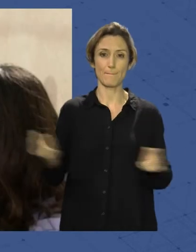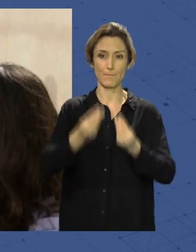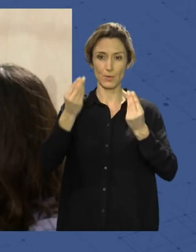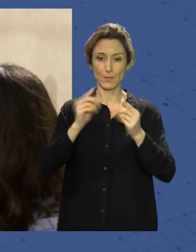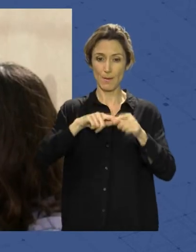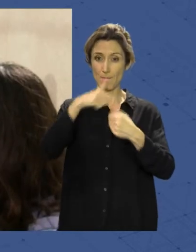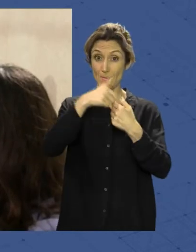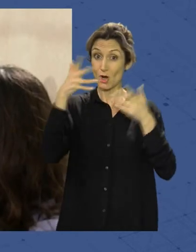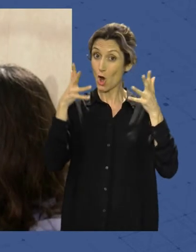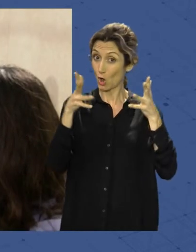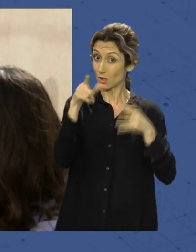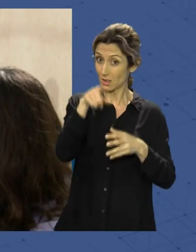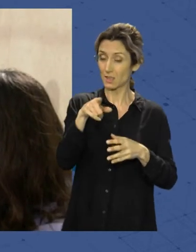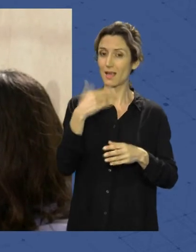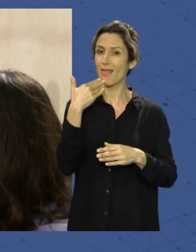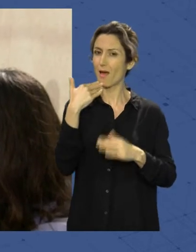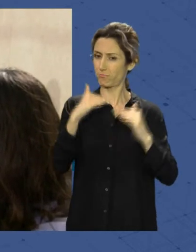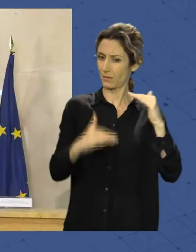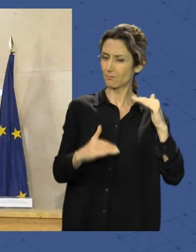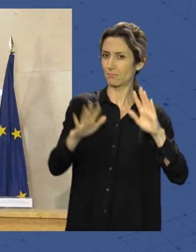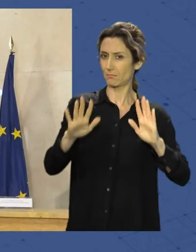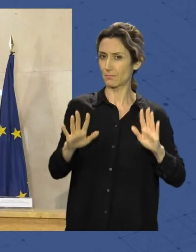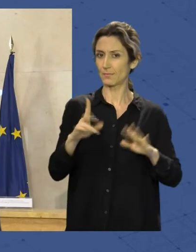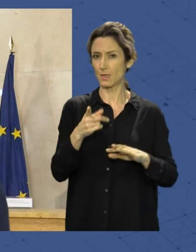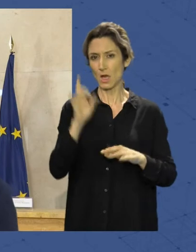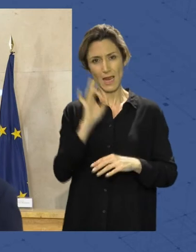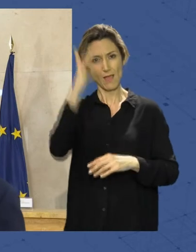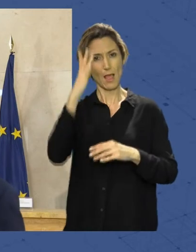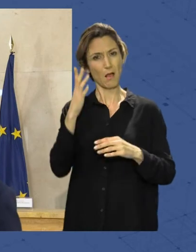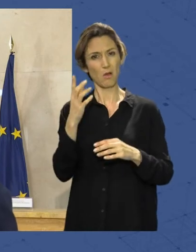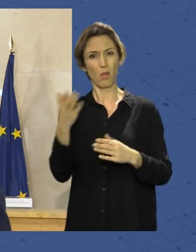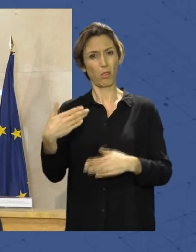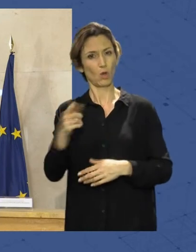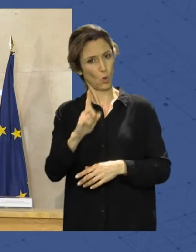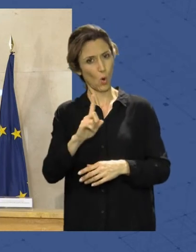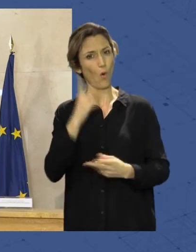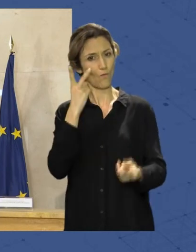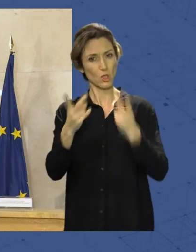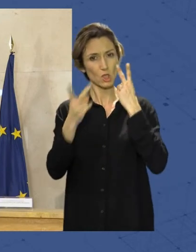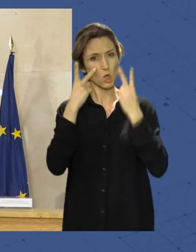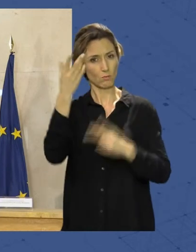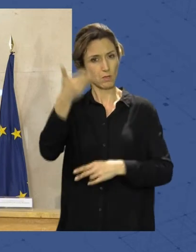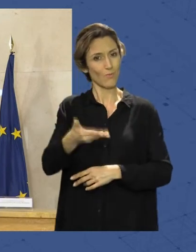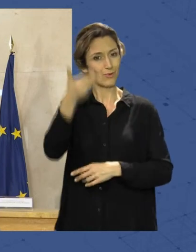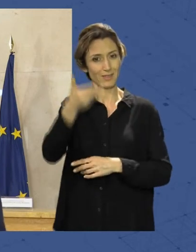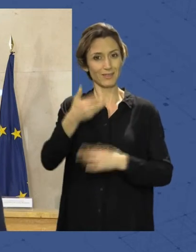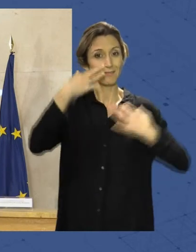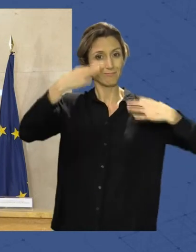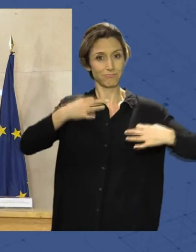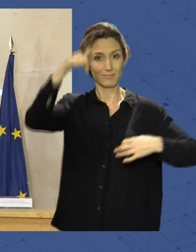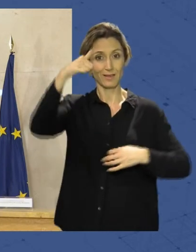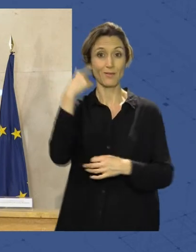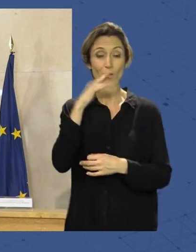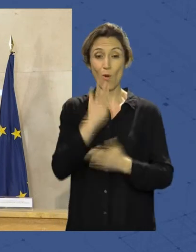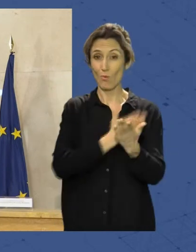aunque son pequeños en edad, en absoluto tienen ideas pequeñas, sino que tienen una visión bastante certera de cuál es la realidad de Almería. Muchas de las